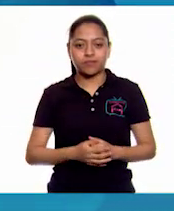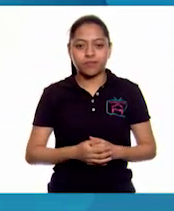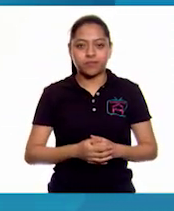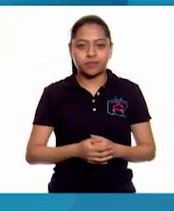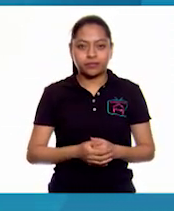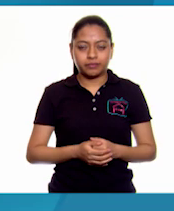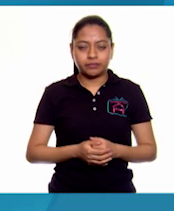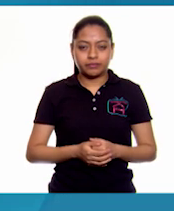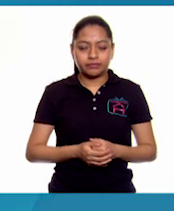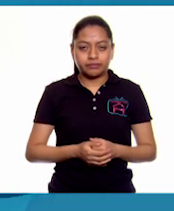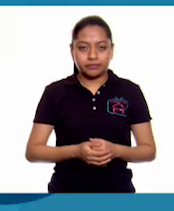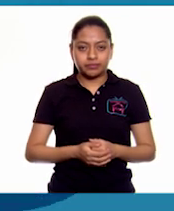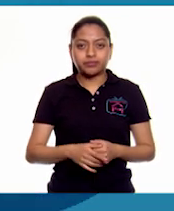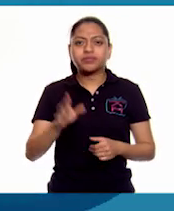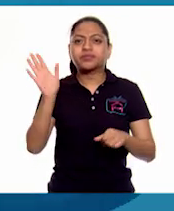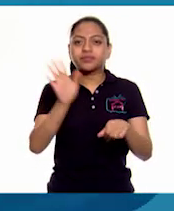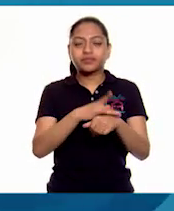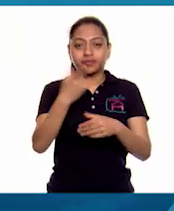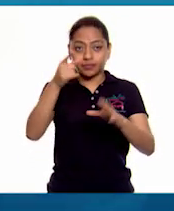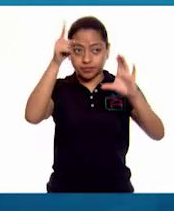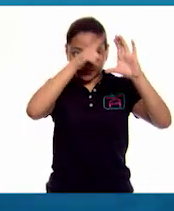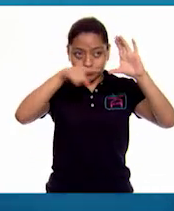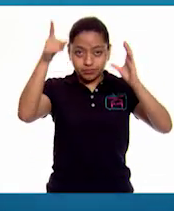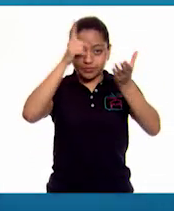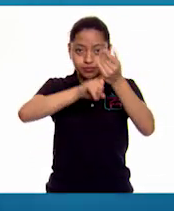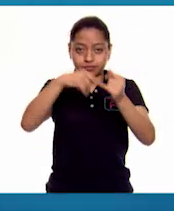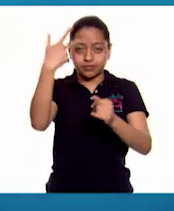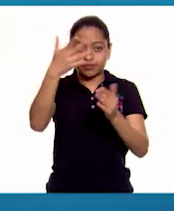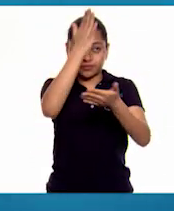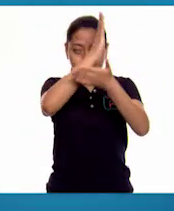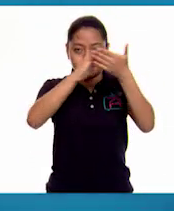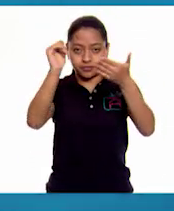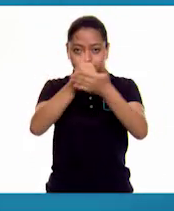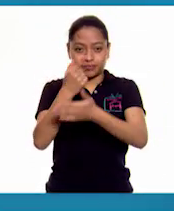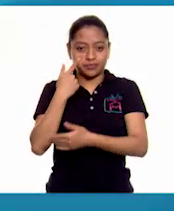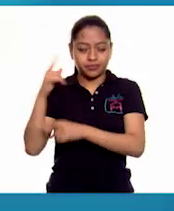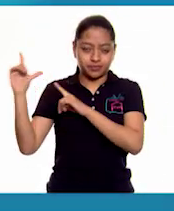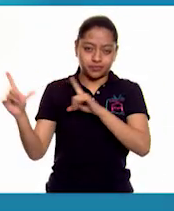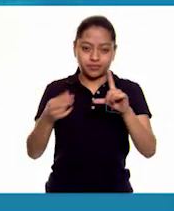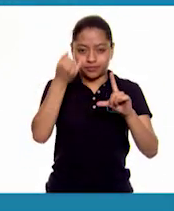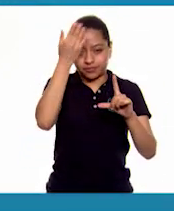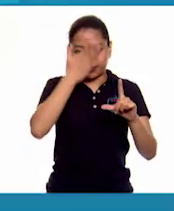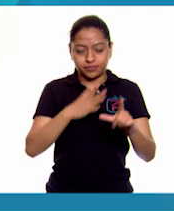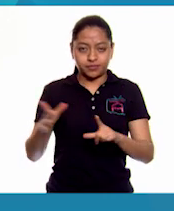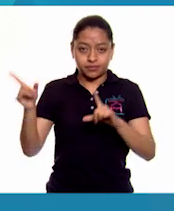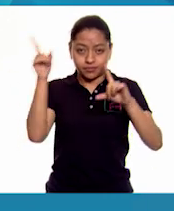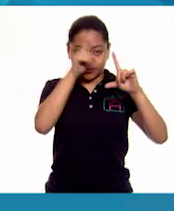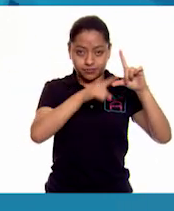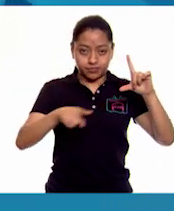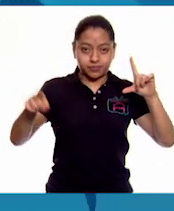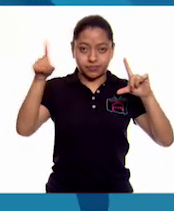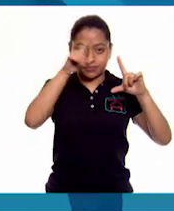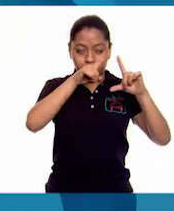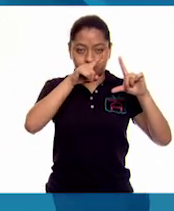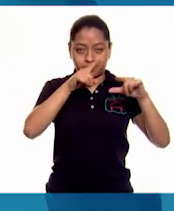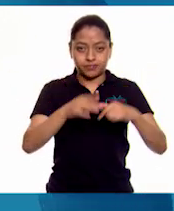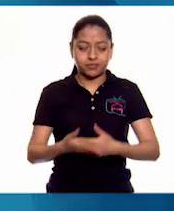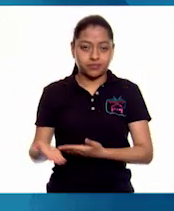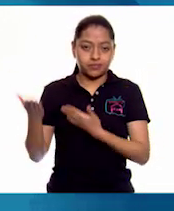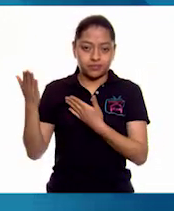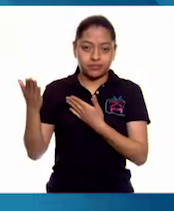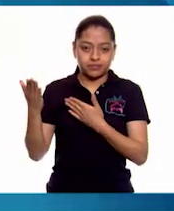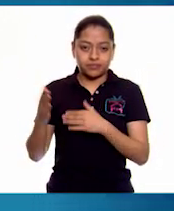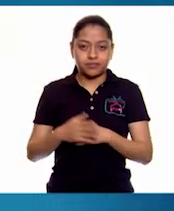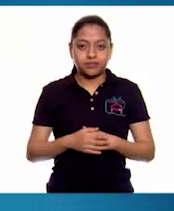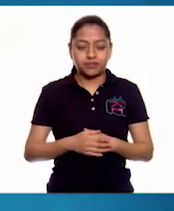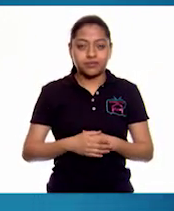partimos el entero en ocho partes iguales. Veamos la imagen donde se tiene que un círculo completo, que ese círculo es